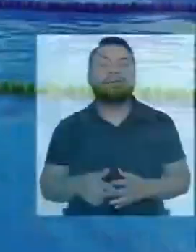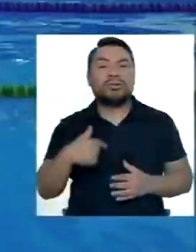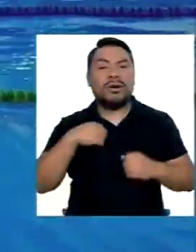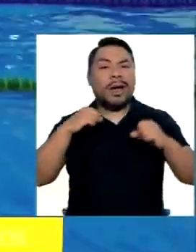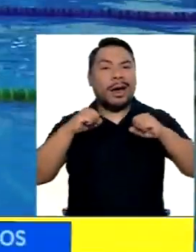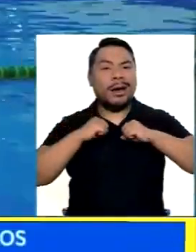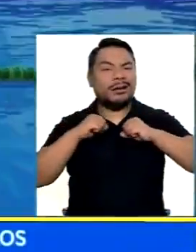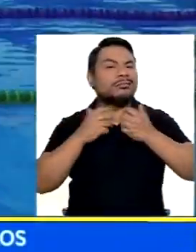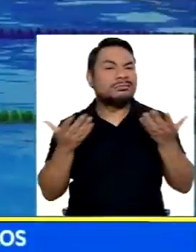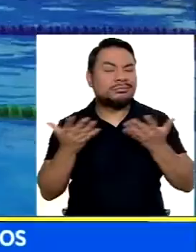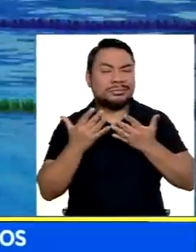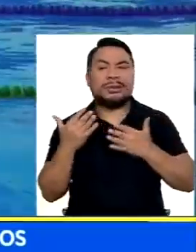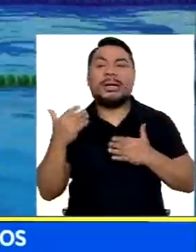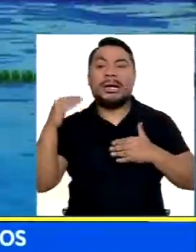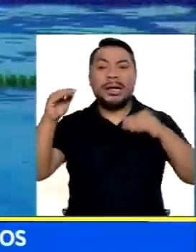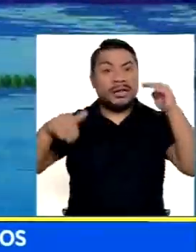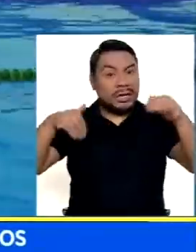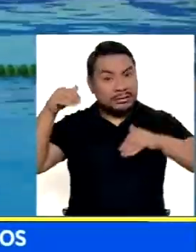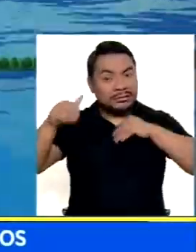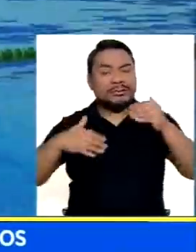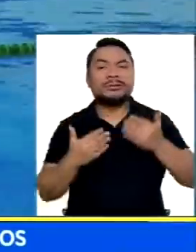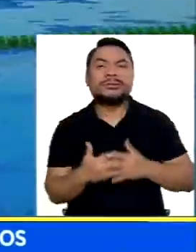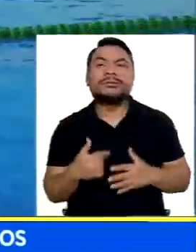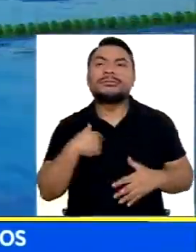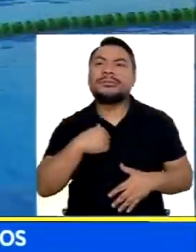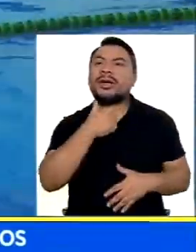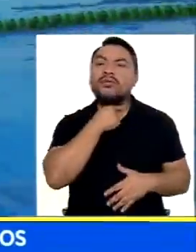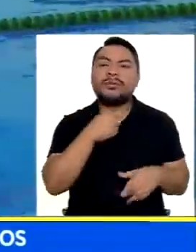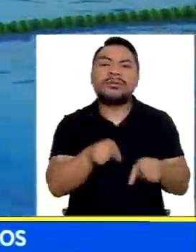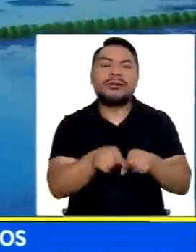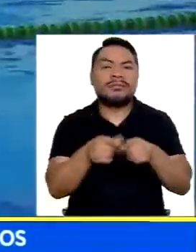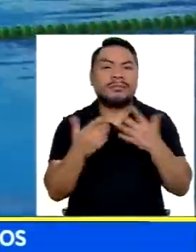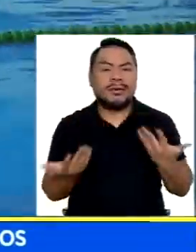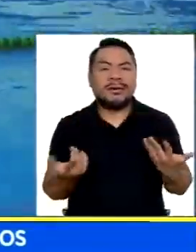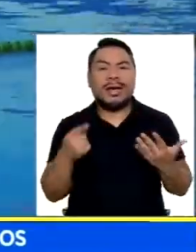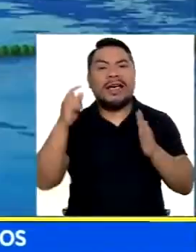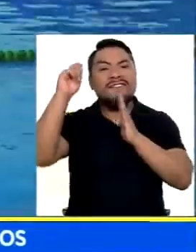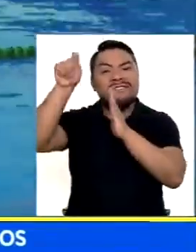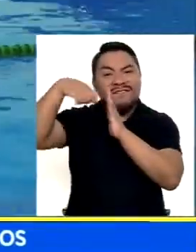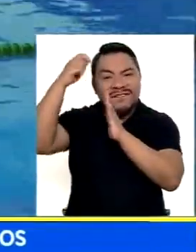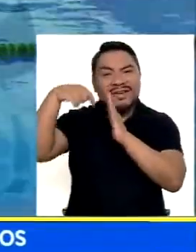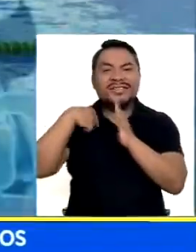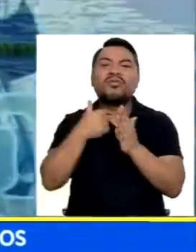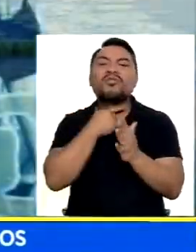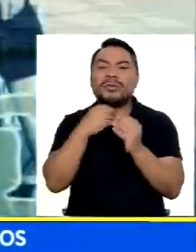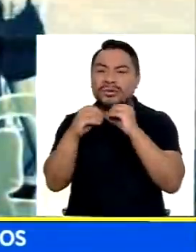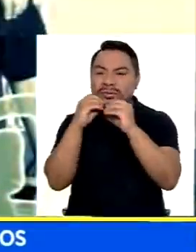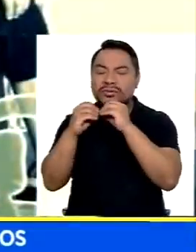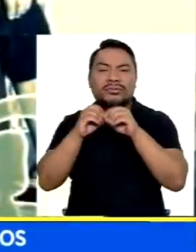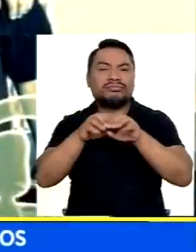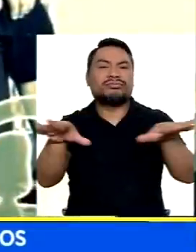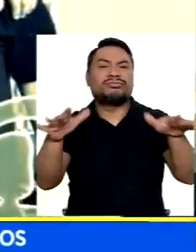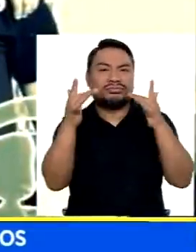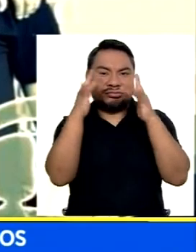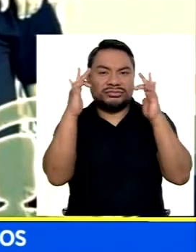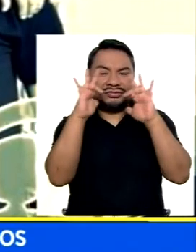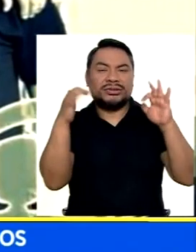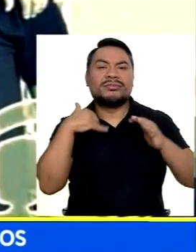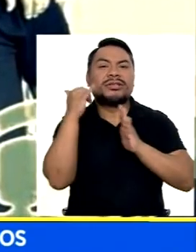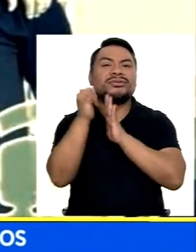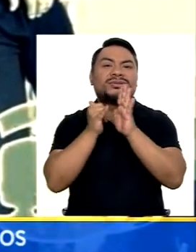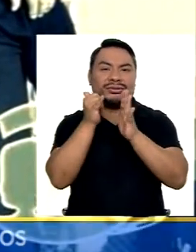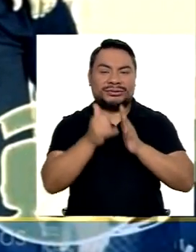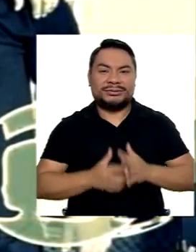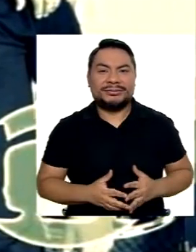Hago deporte De la natación Y también Me gustaría Editar los videos Y colgando En redes sociales